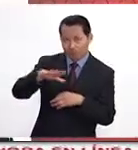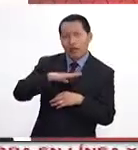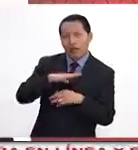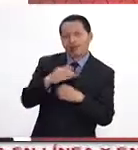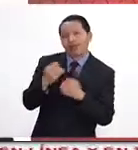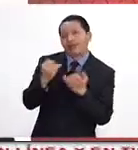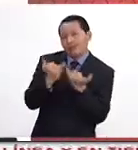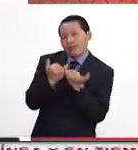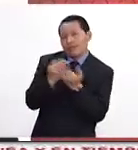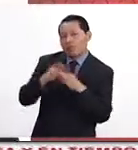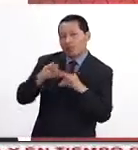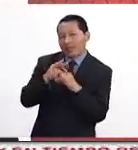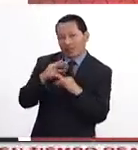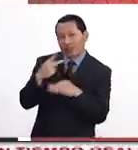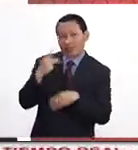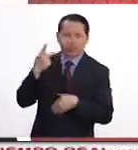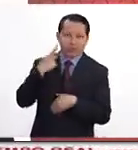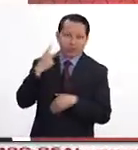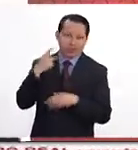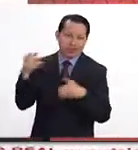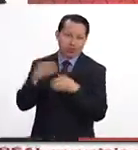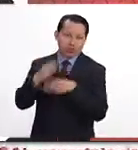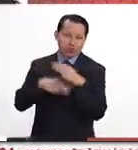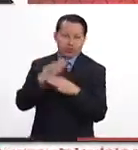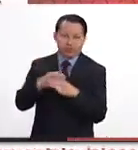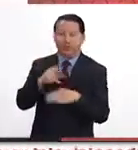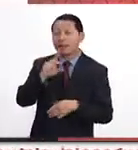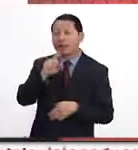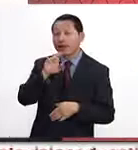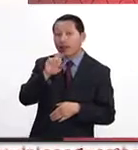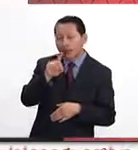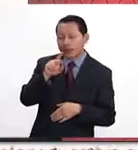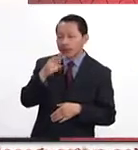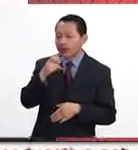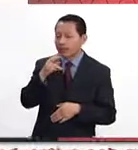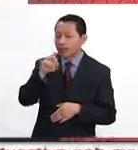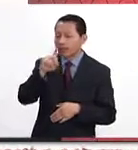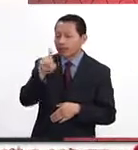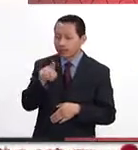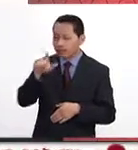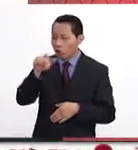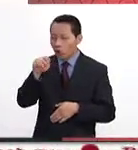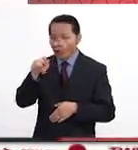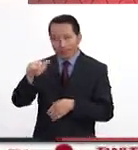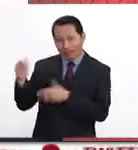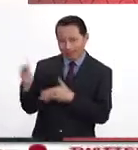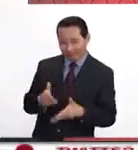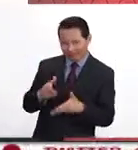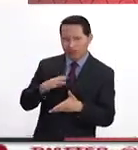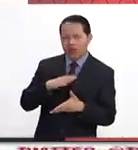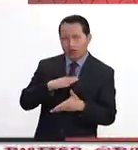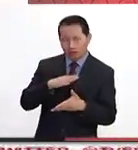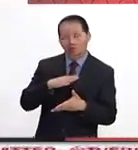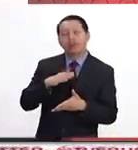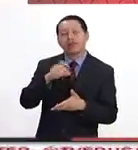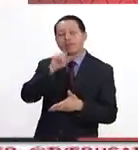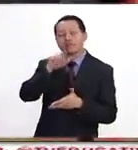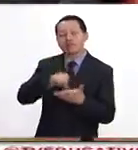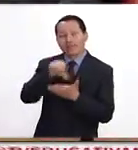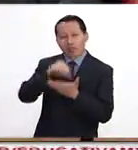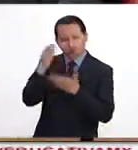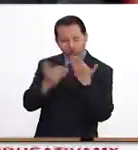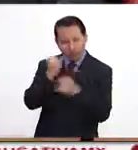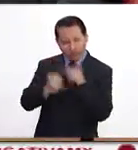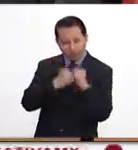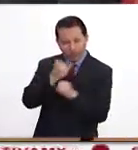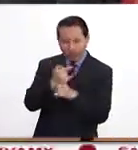geopolítico muy importante en el mundo. Nos acompaña en el estudio David Hernández López, él es investigador del Centro de Estudios Internacionales, Gilberto Bosques, hoy es